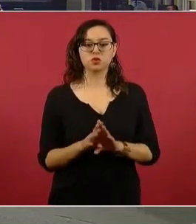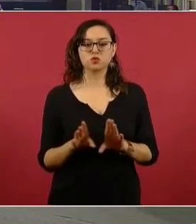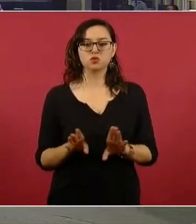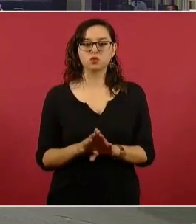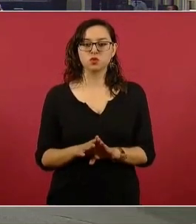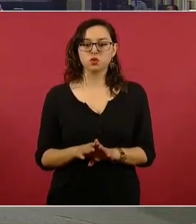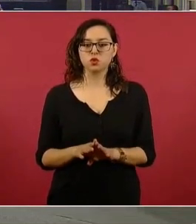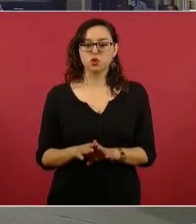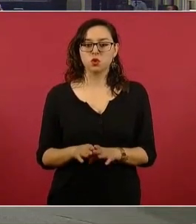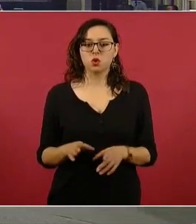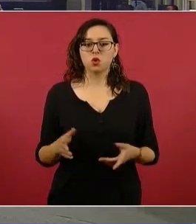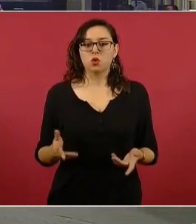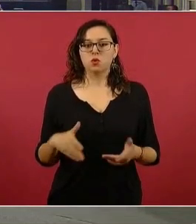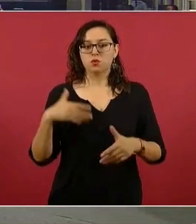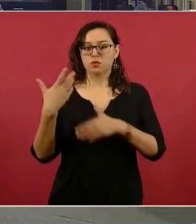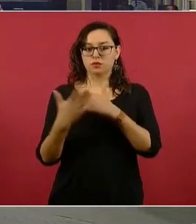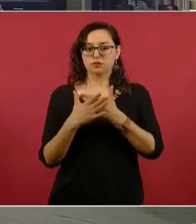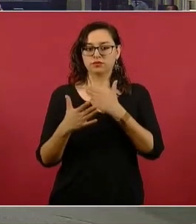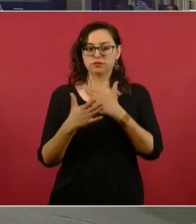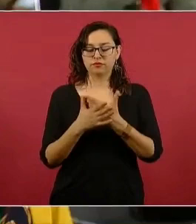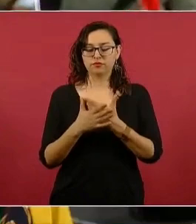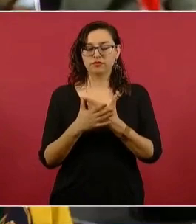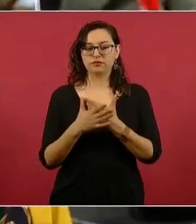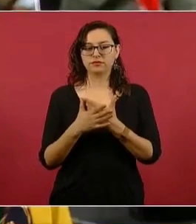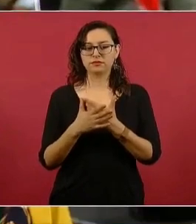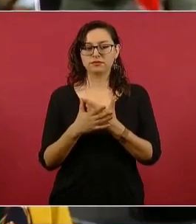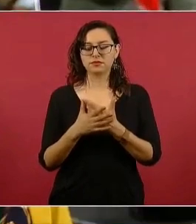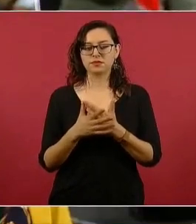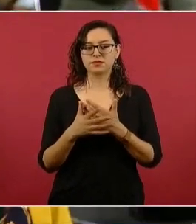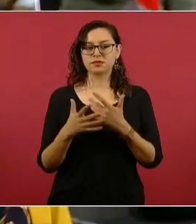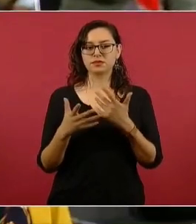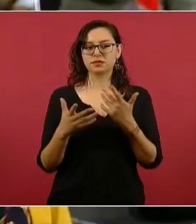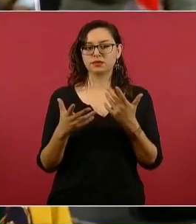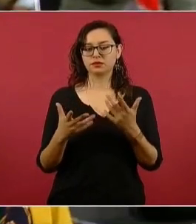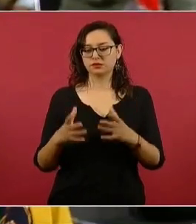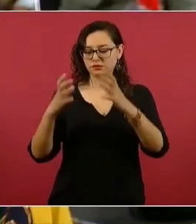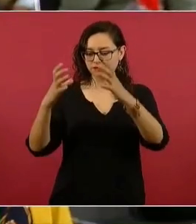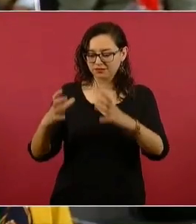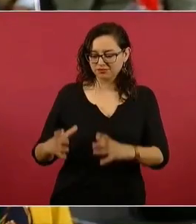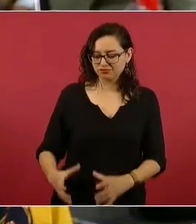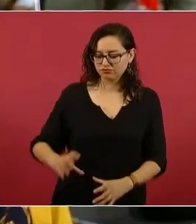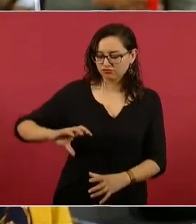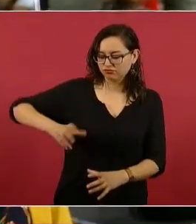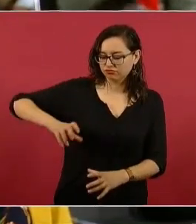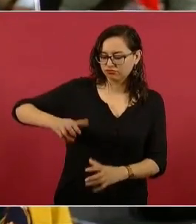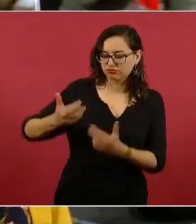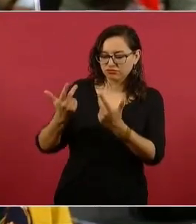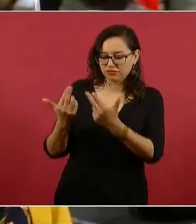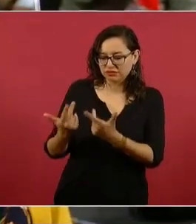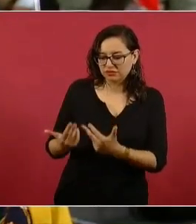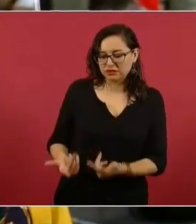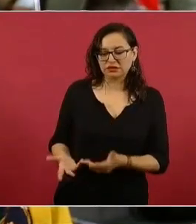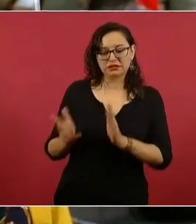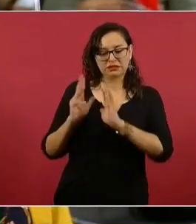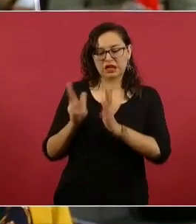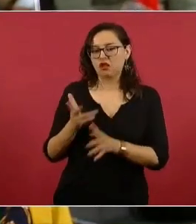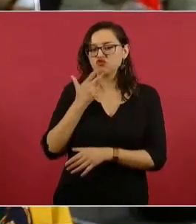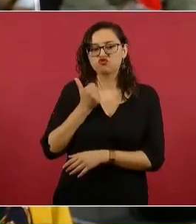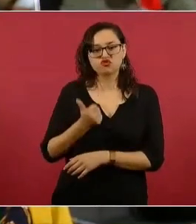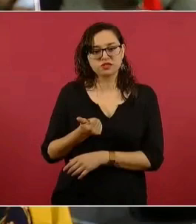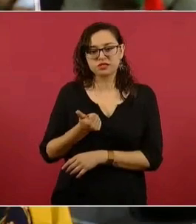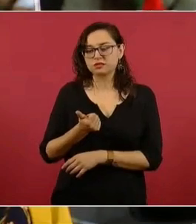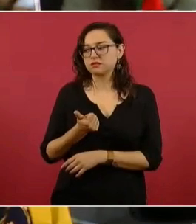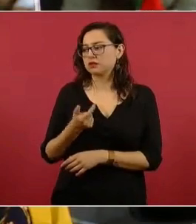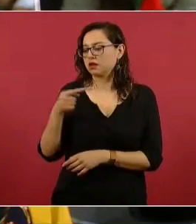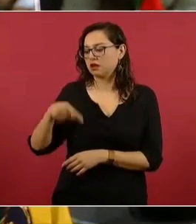el proceso de chatarrización de los tanques, sobre todo los tanques que se encuentran, bueno, los que